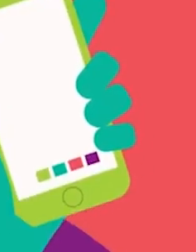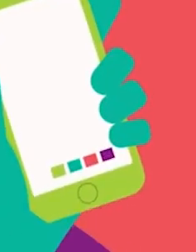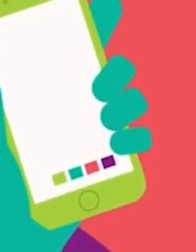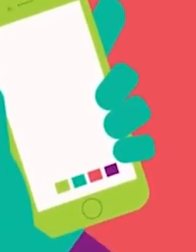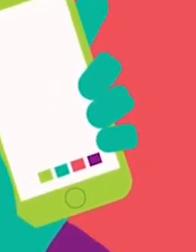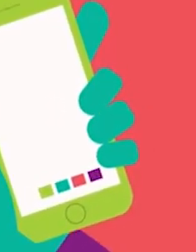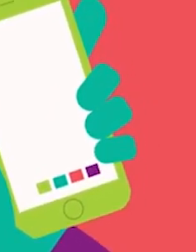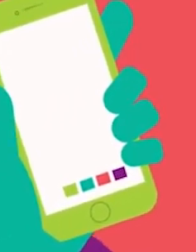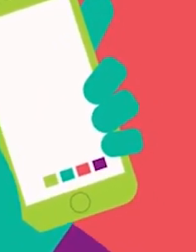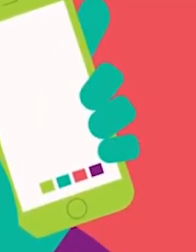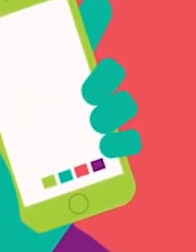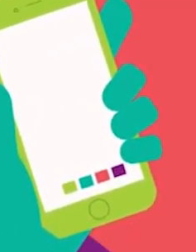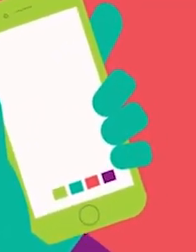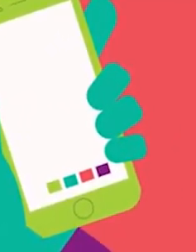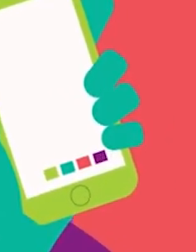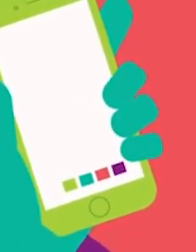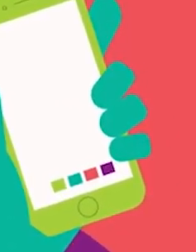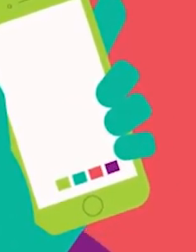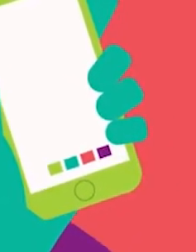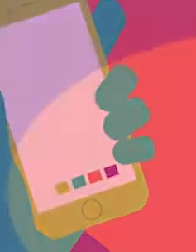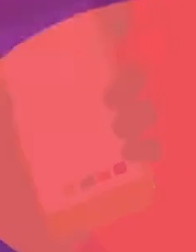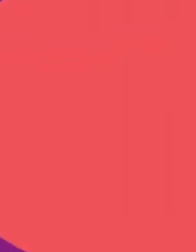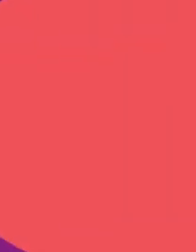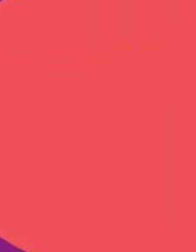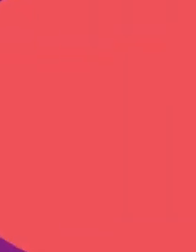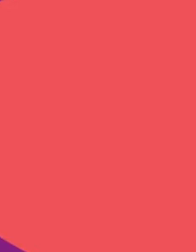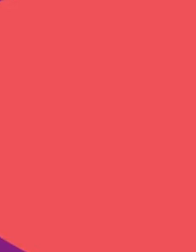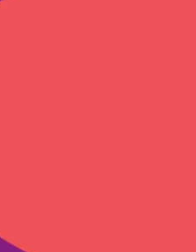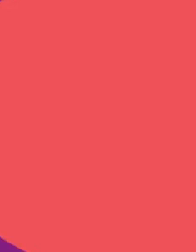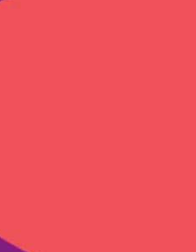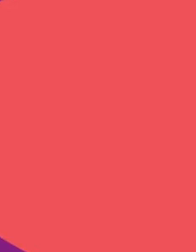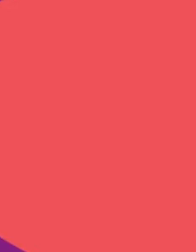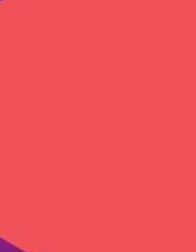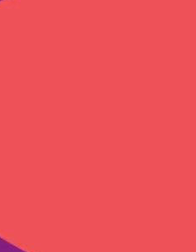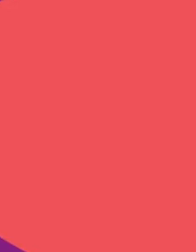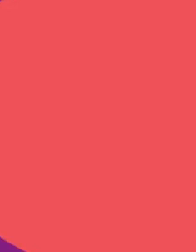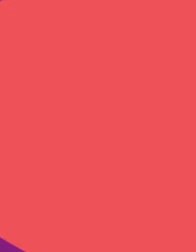Leonardo Silva Revisorio Revisorio Revisorio